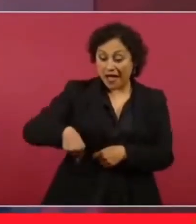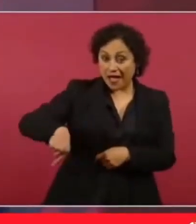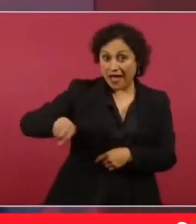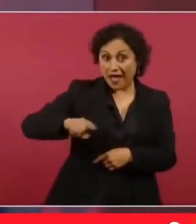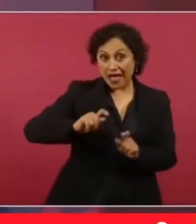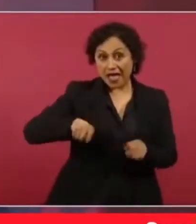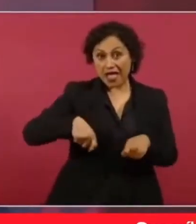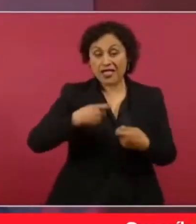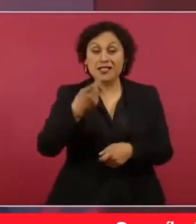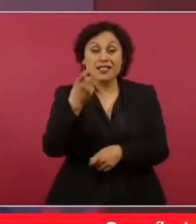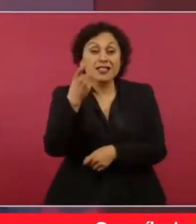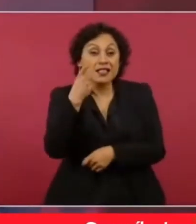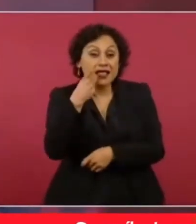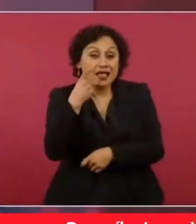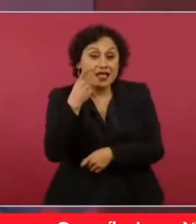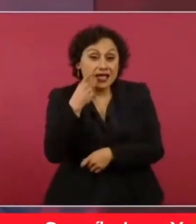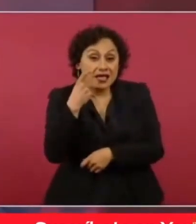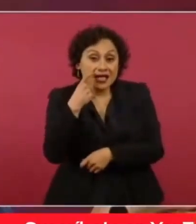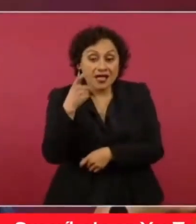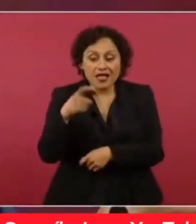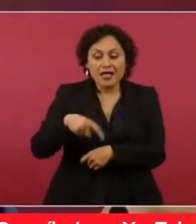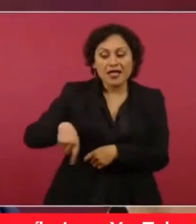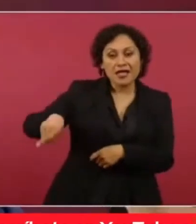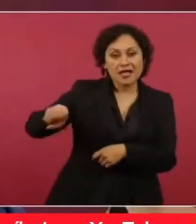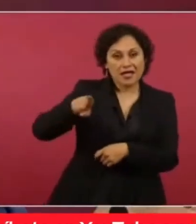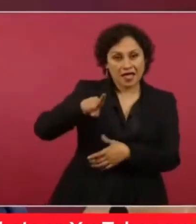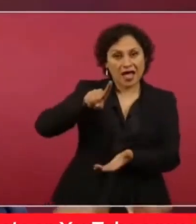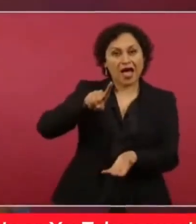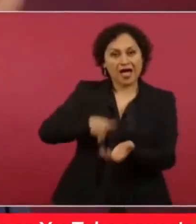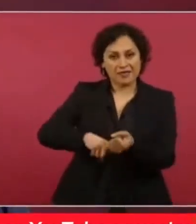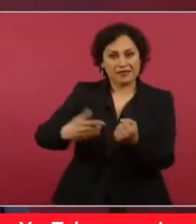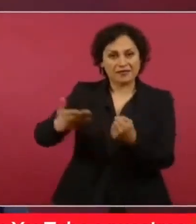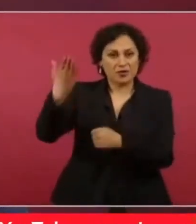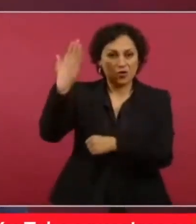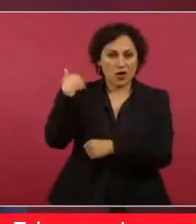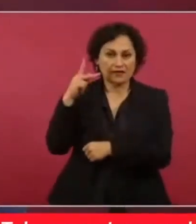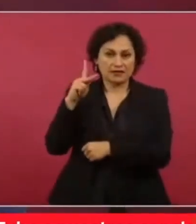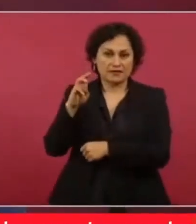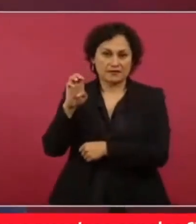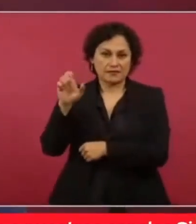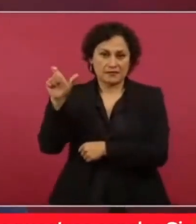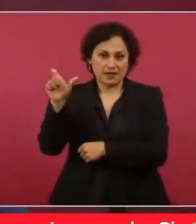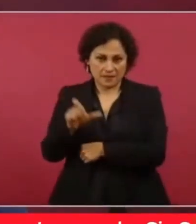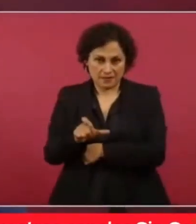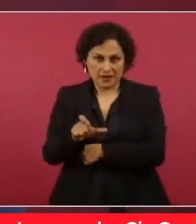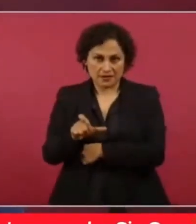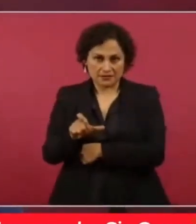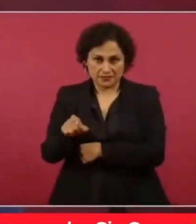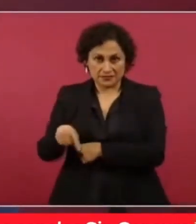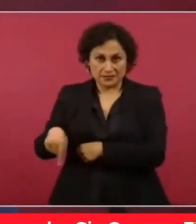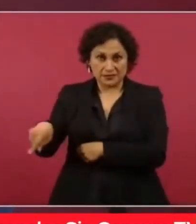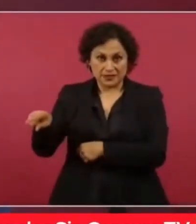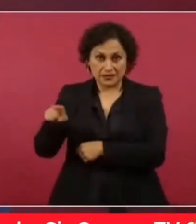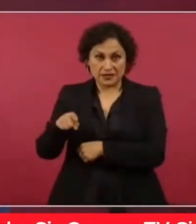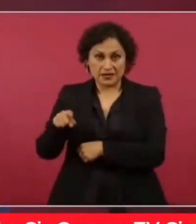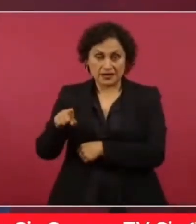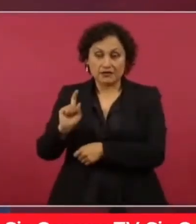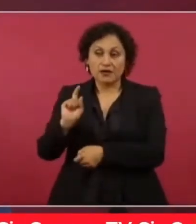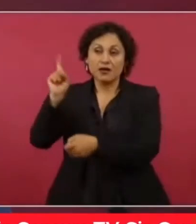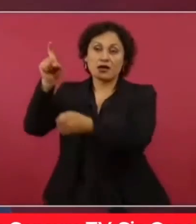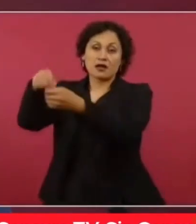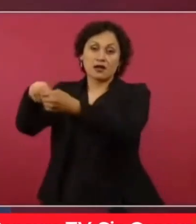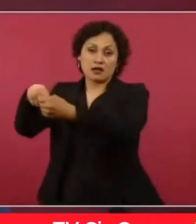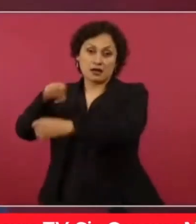los funcionarios de Pemex, se fueron a trabajar con las empresas